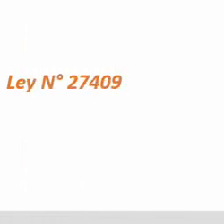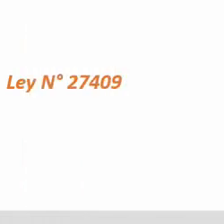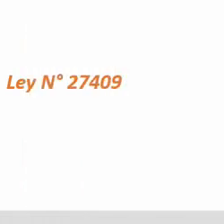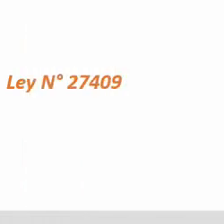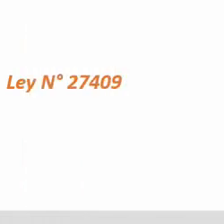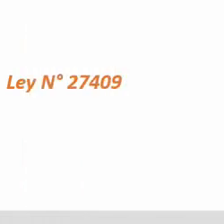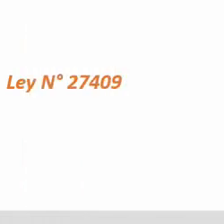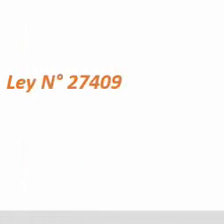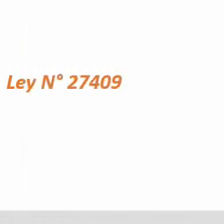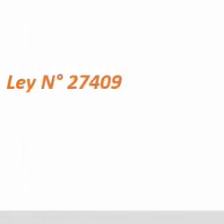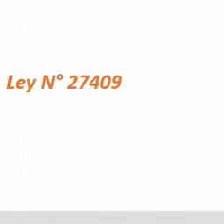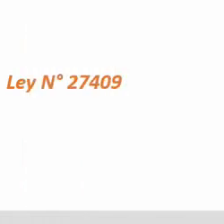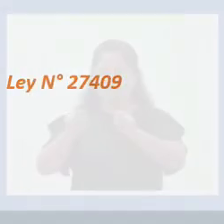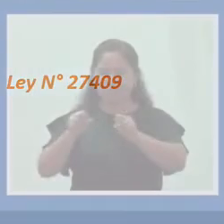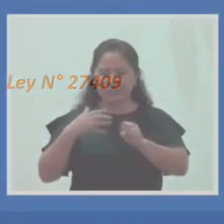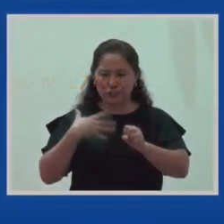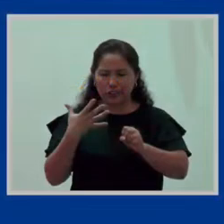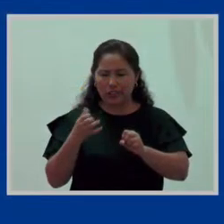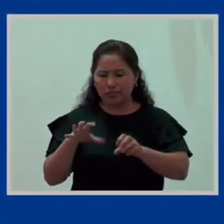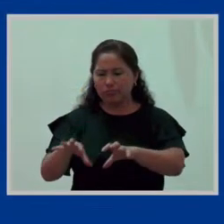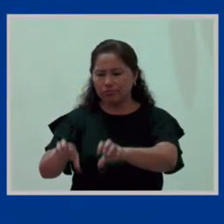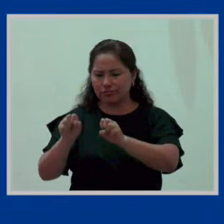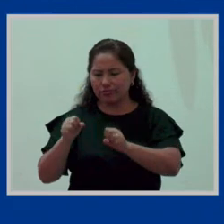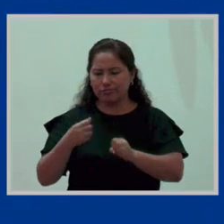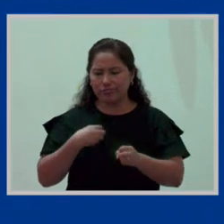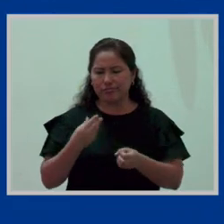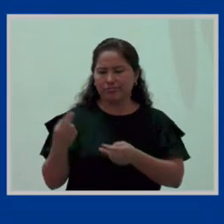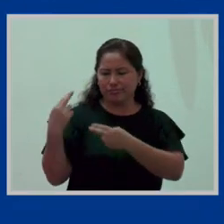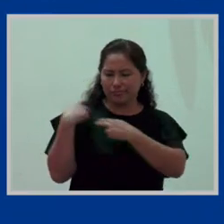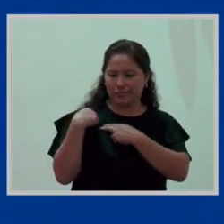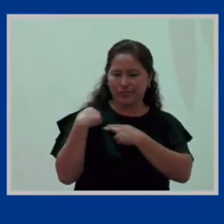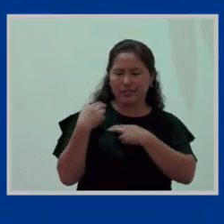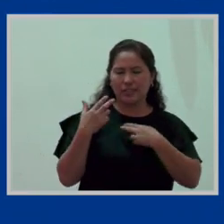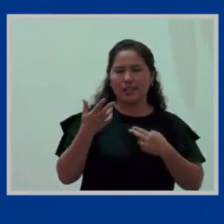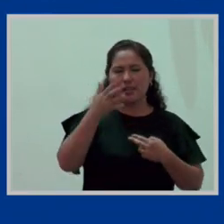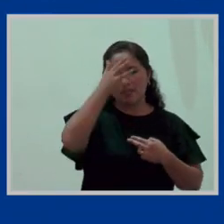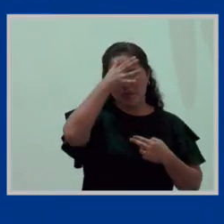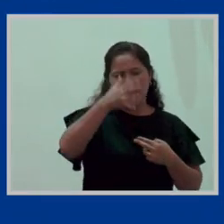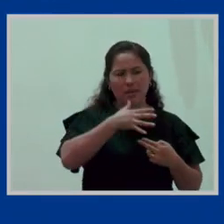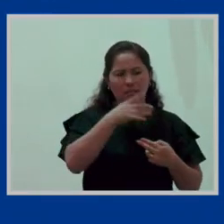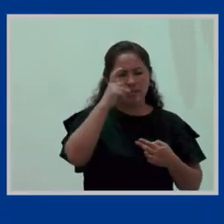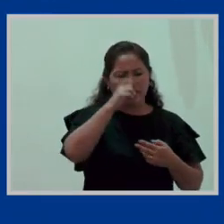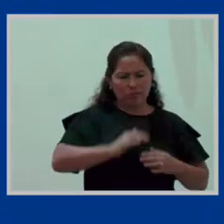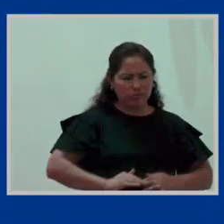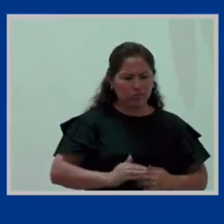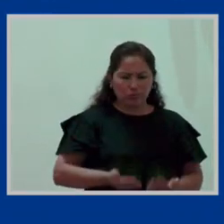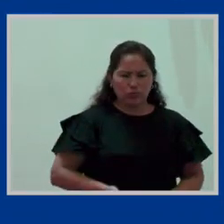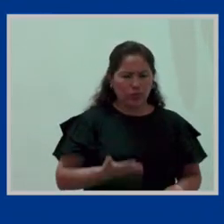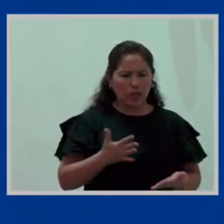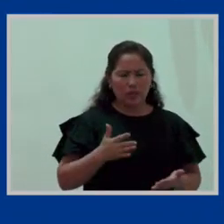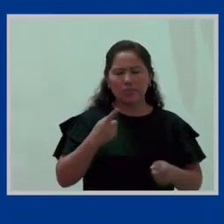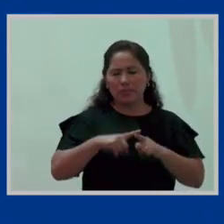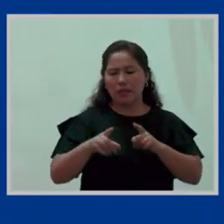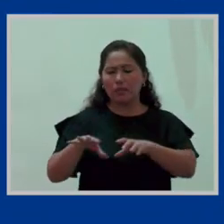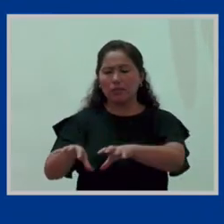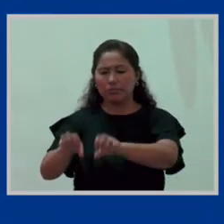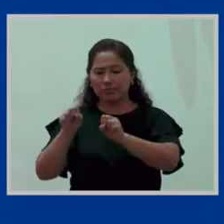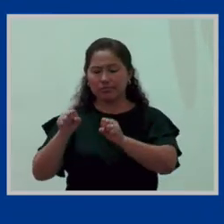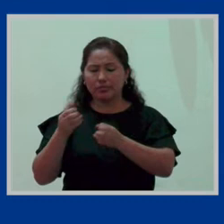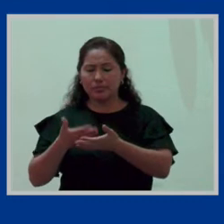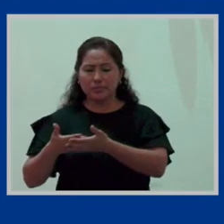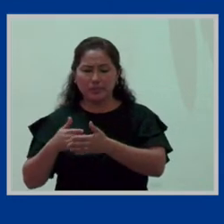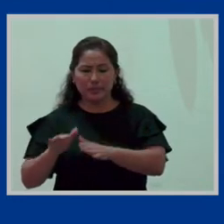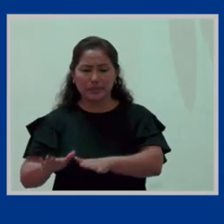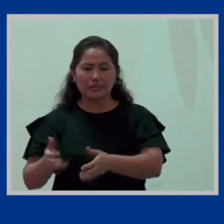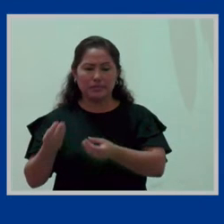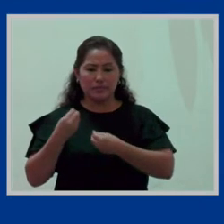como la adopción, por ejemplo, por el cual también personas se hacen padres y se hacen madres. ¿No? Este permiso por adopción